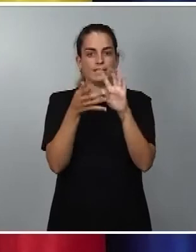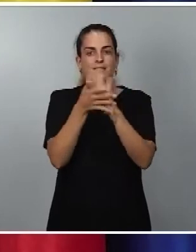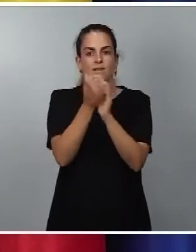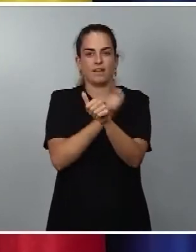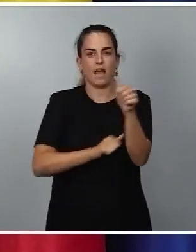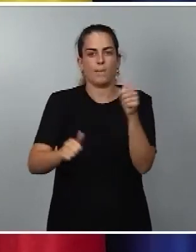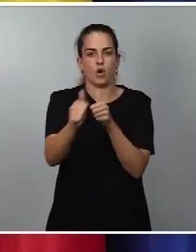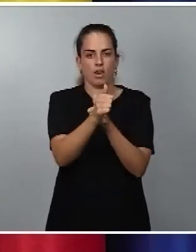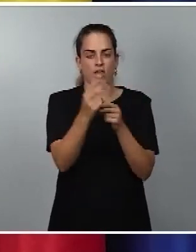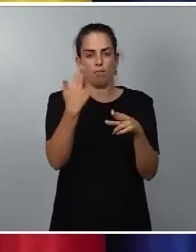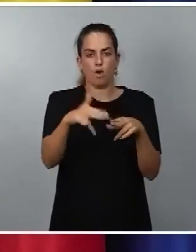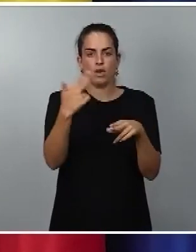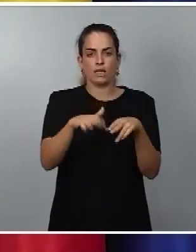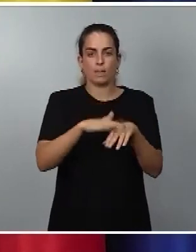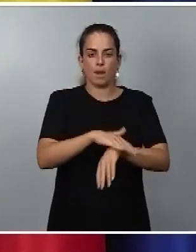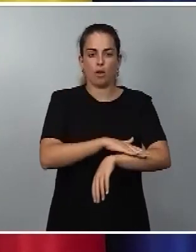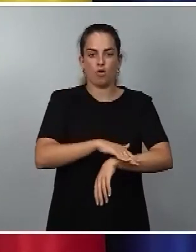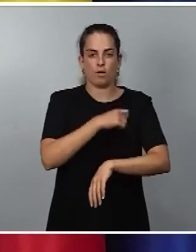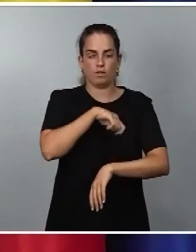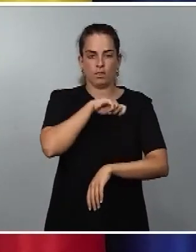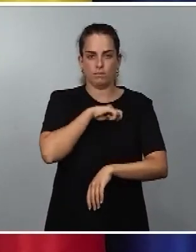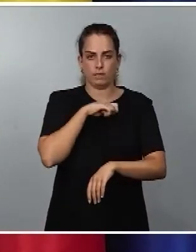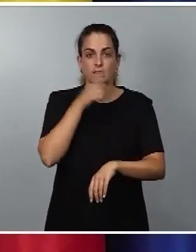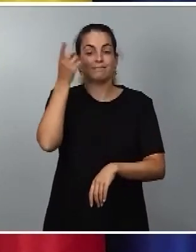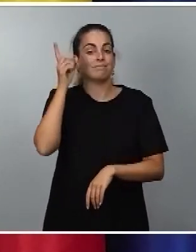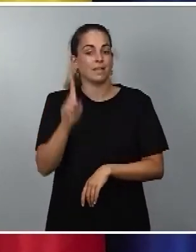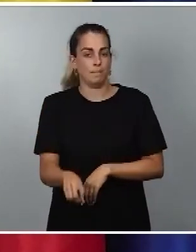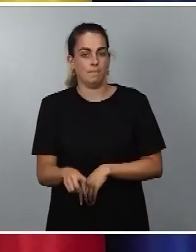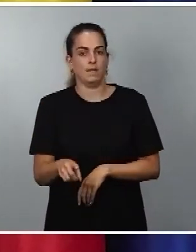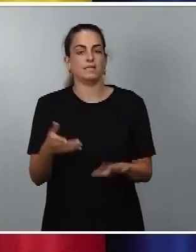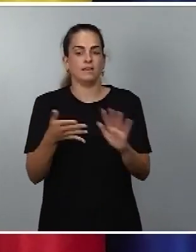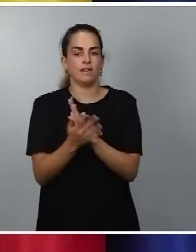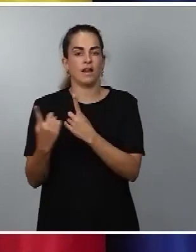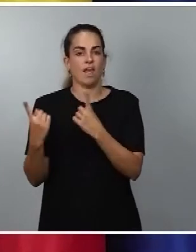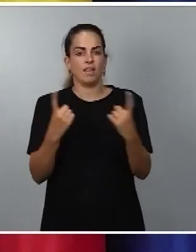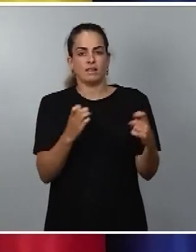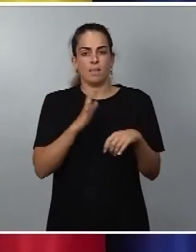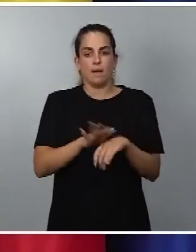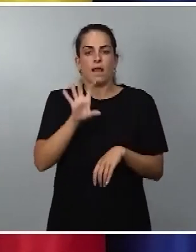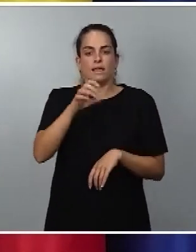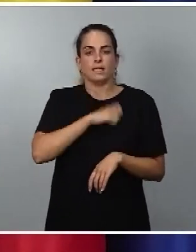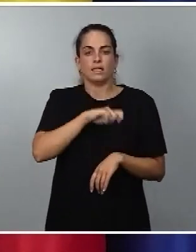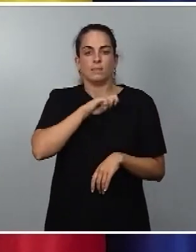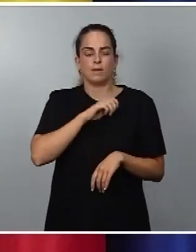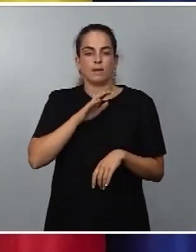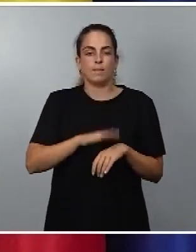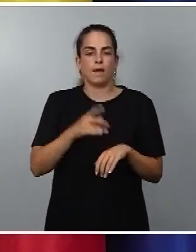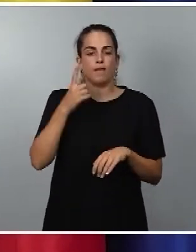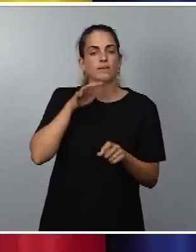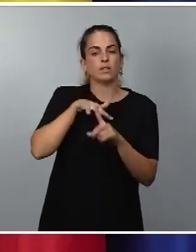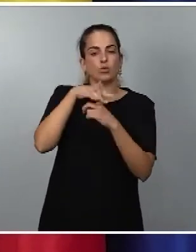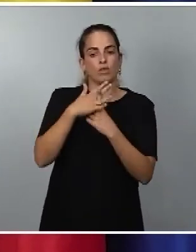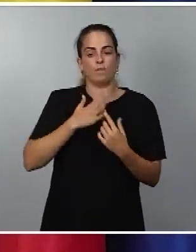para el Gobierno de España. Pero también es una necesidad de país para abordar situaciones de nuestro sistema de salud